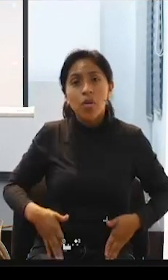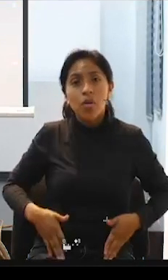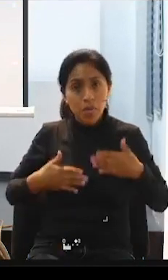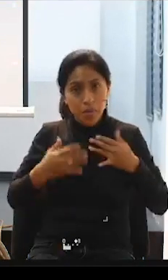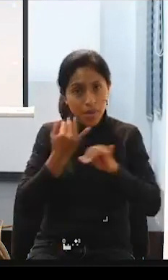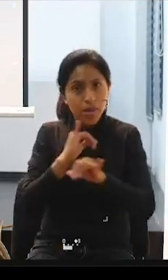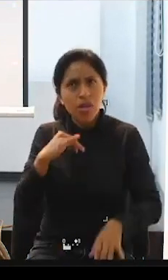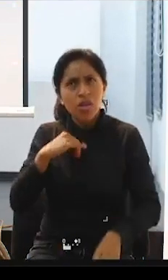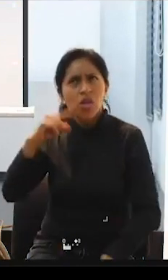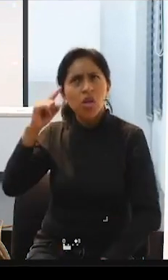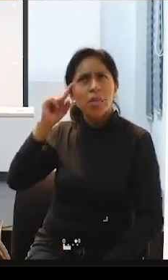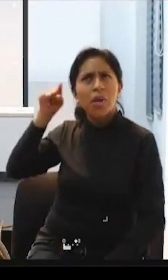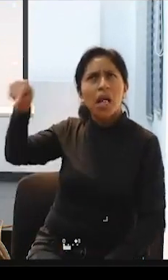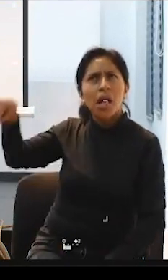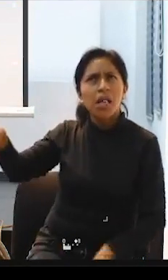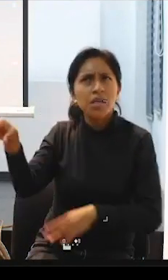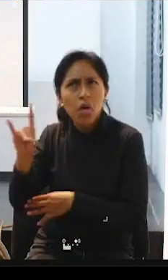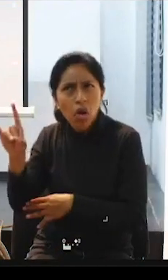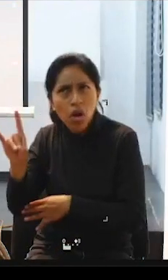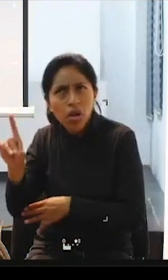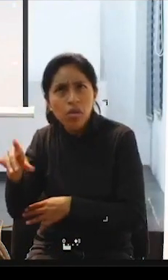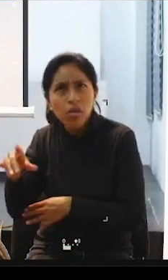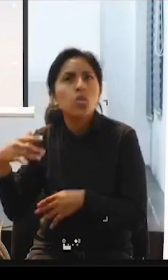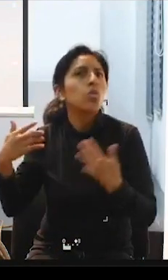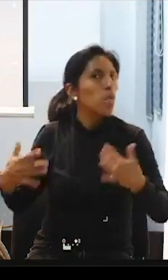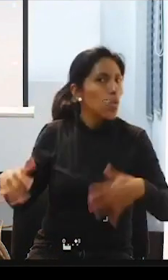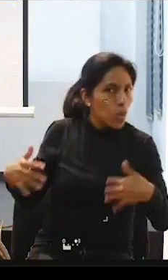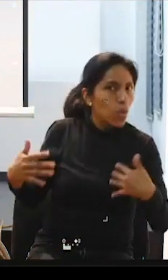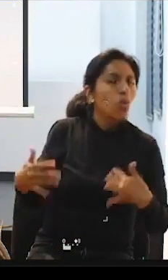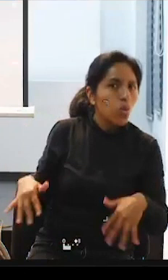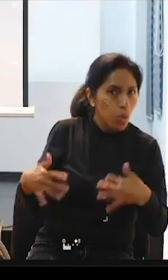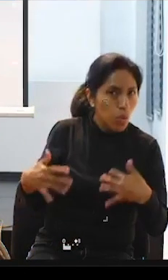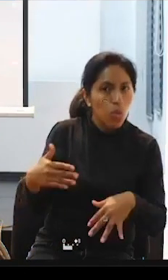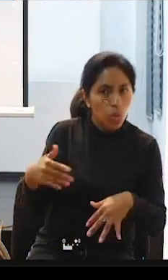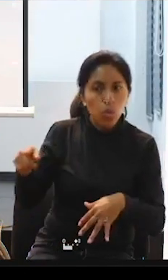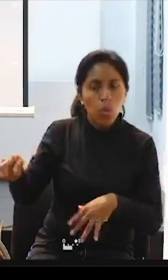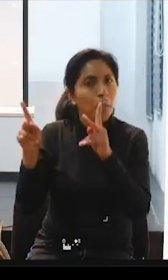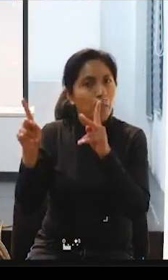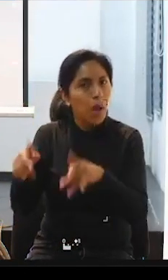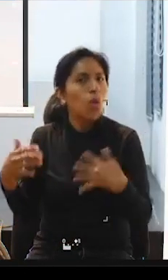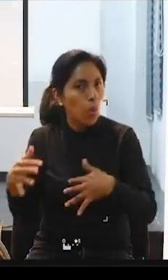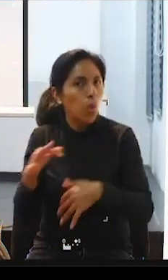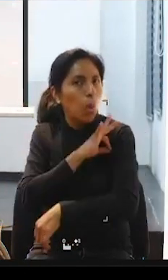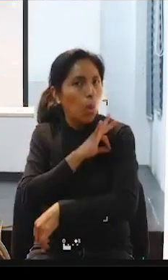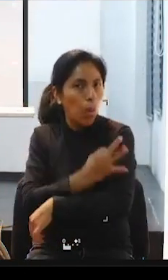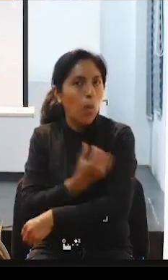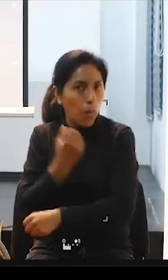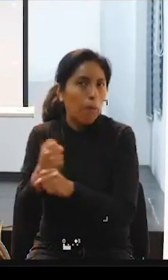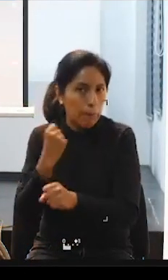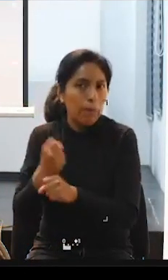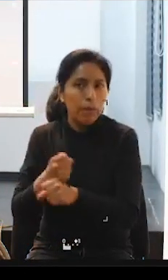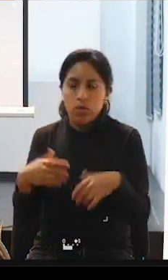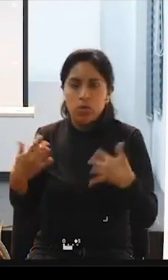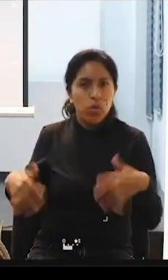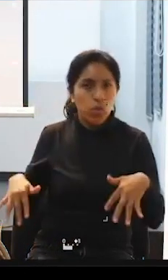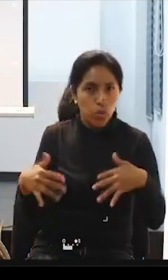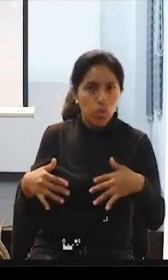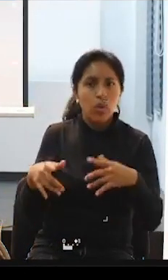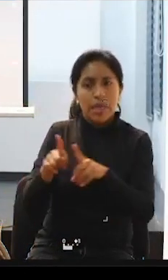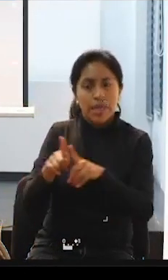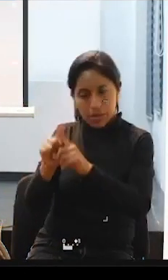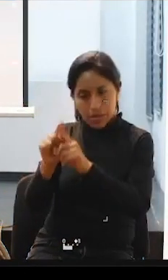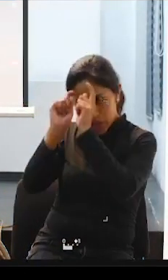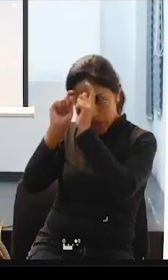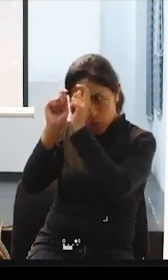de Bolivia, he tenido trabajadoras muy majas de Bolivia, y entonces pensé, pues venga, va, en honor a